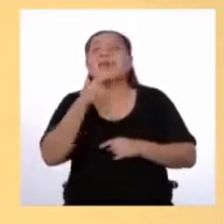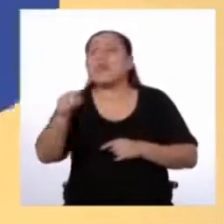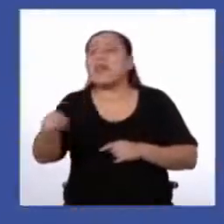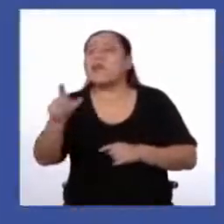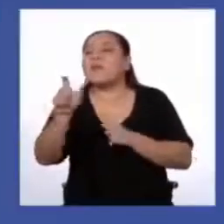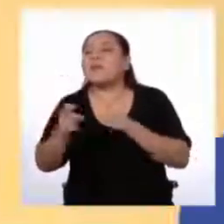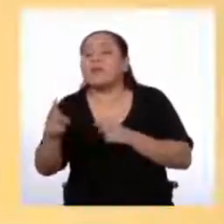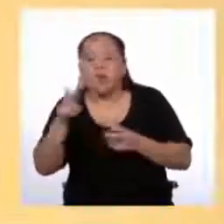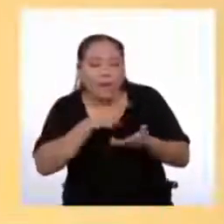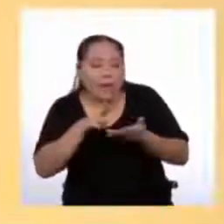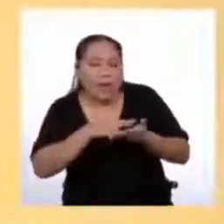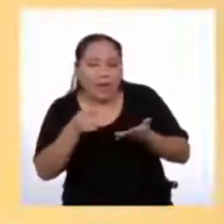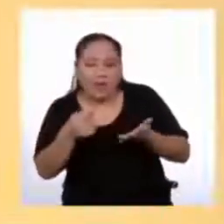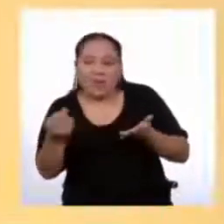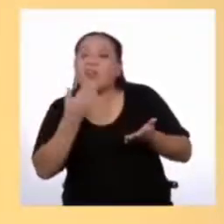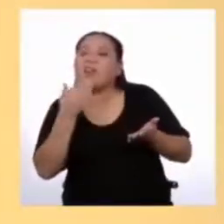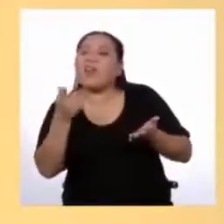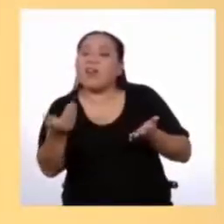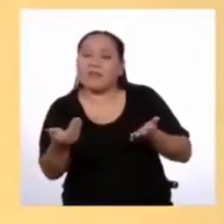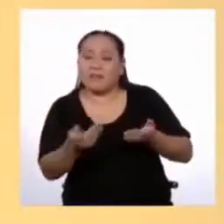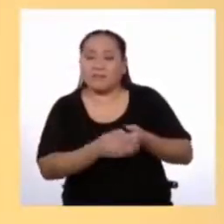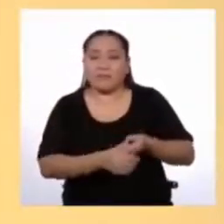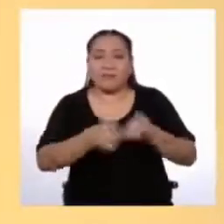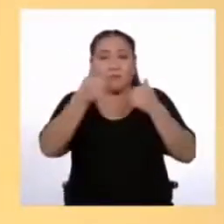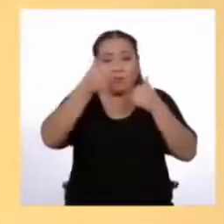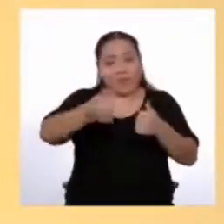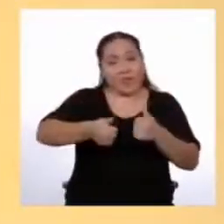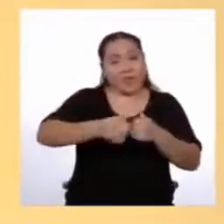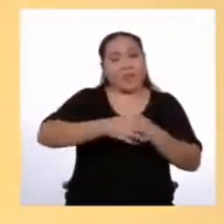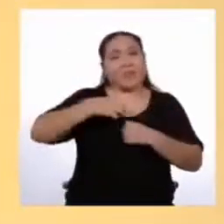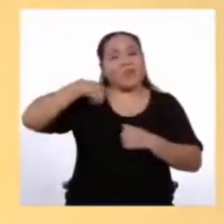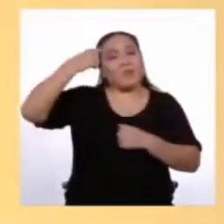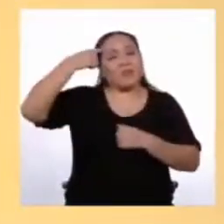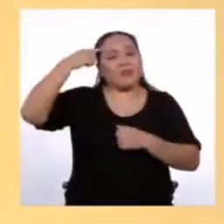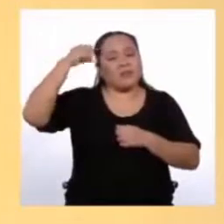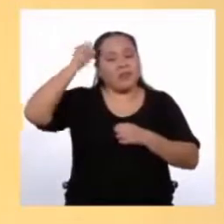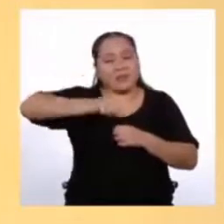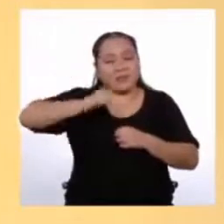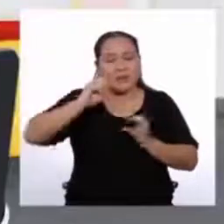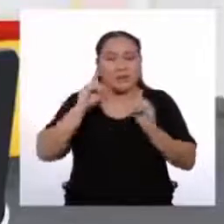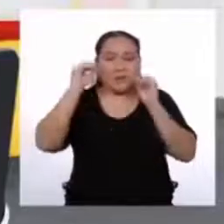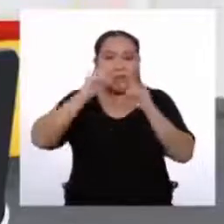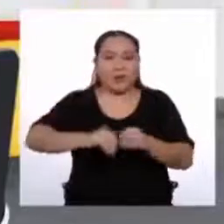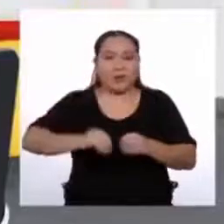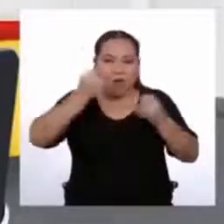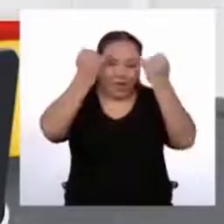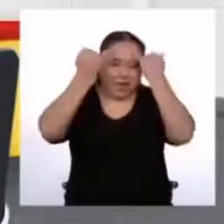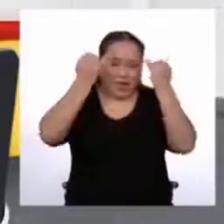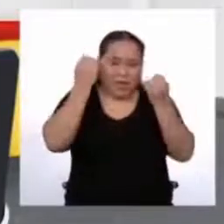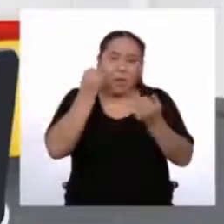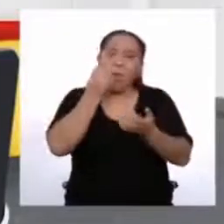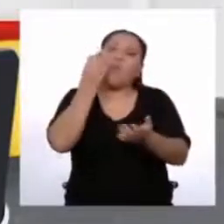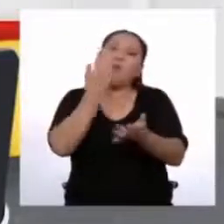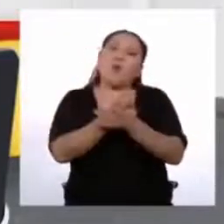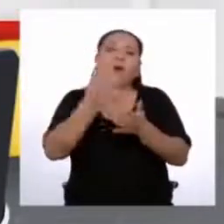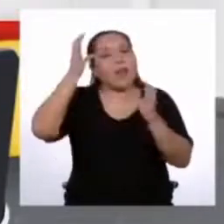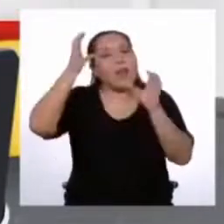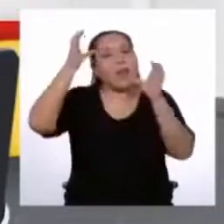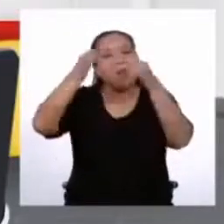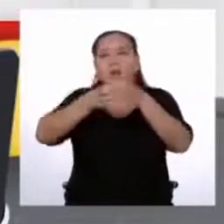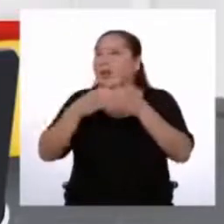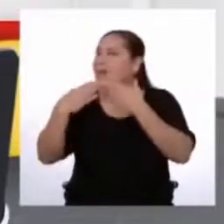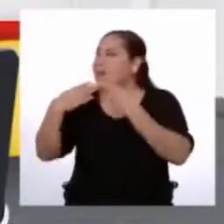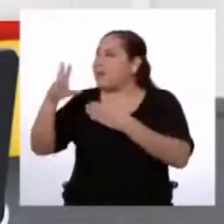texto? Muy bien Rodrigo No dudo que harás Una gran propuesta Al Congreso Muchas gracias Por todo